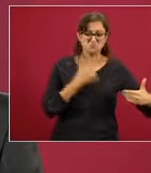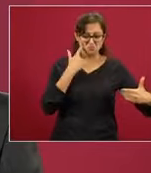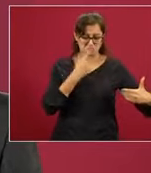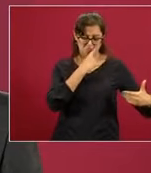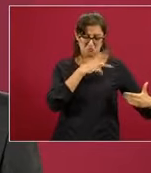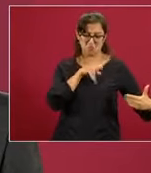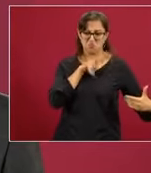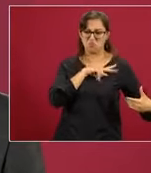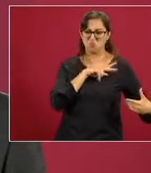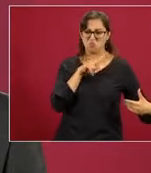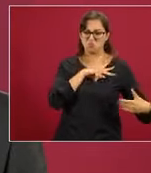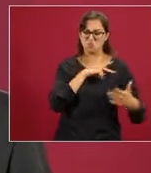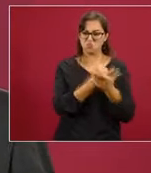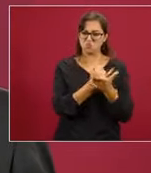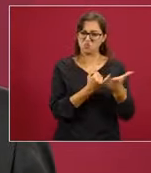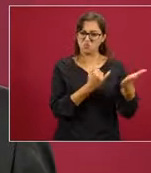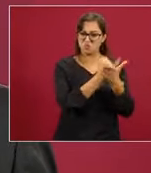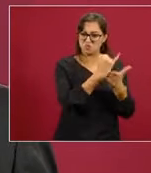poder público.